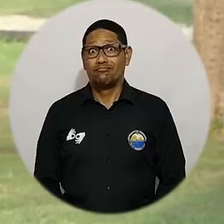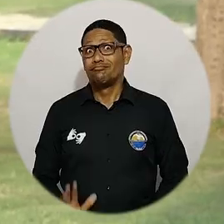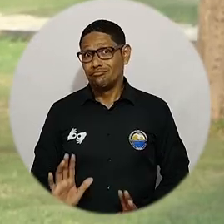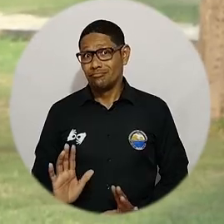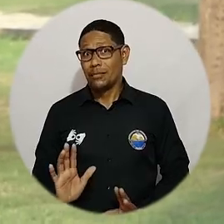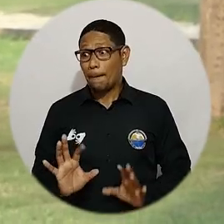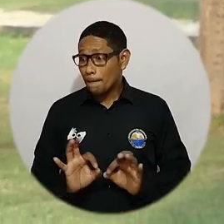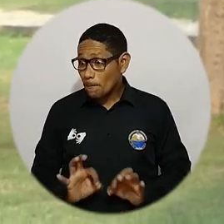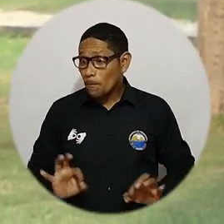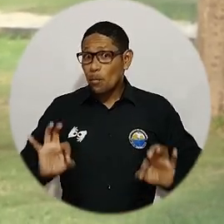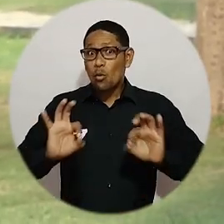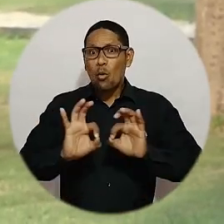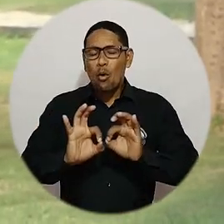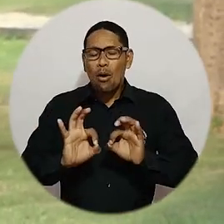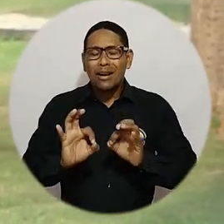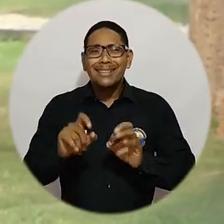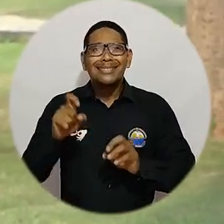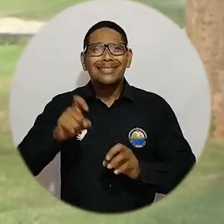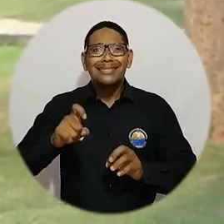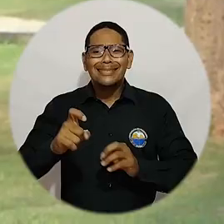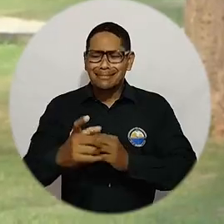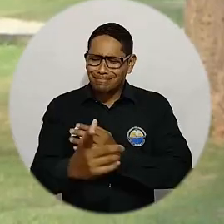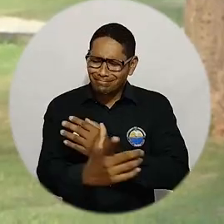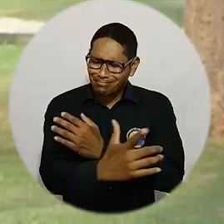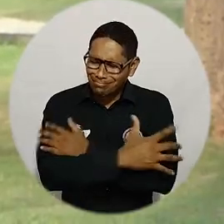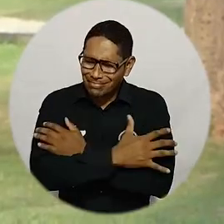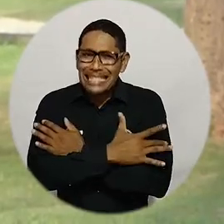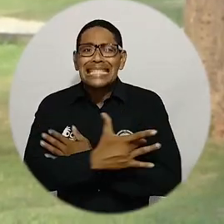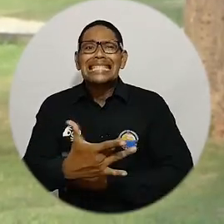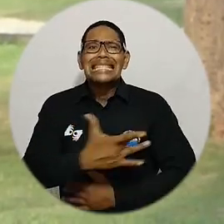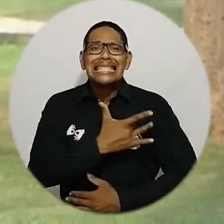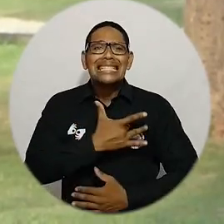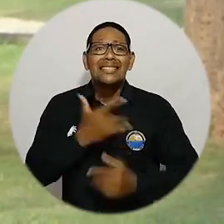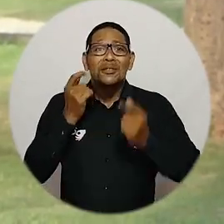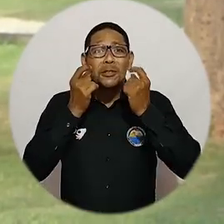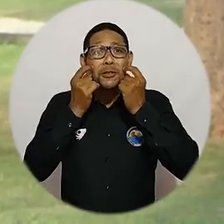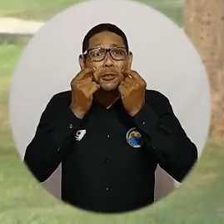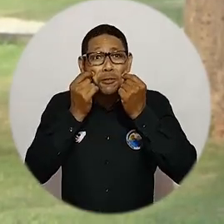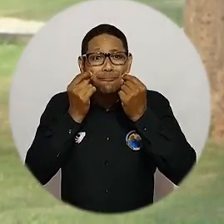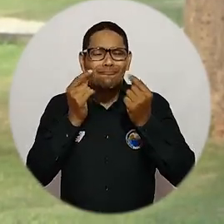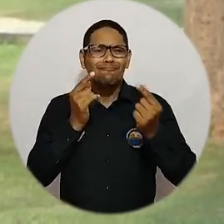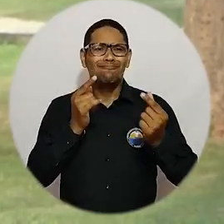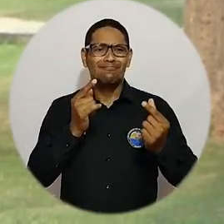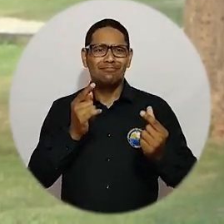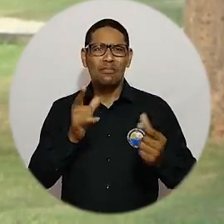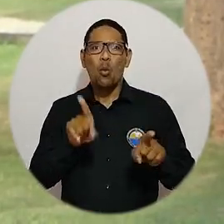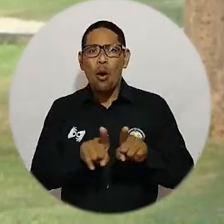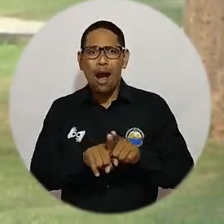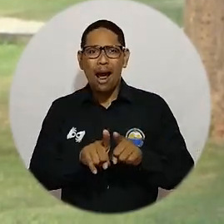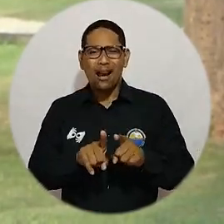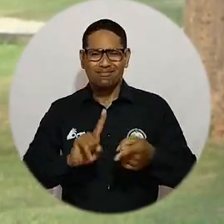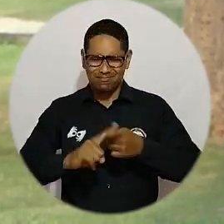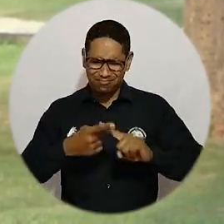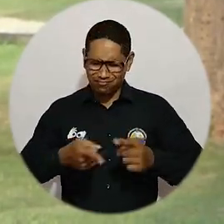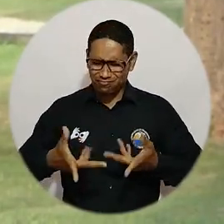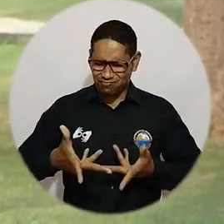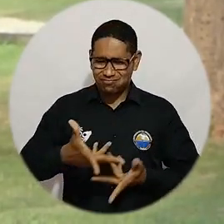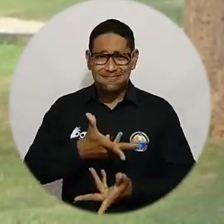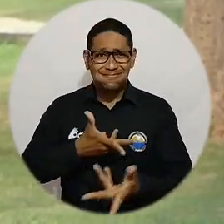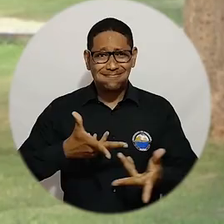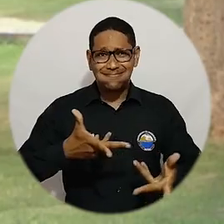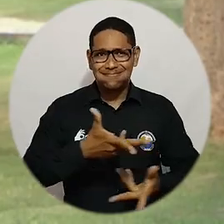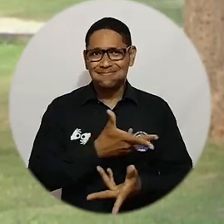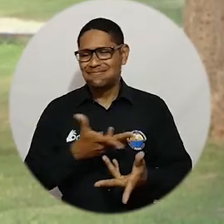Hay cosas que definitivamente se necesitan de un abrazo, de sentir, de tocar, de estrechar esos